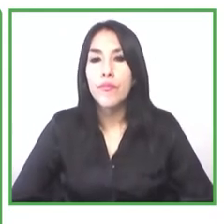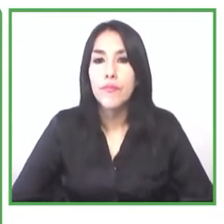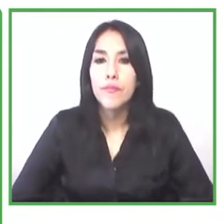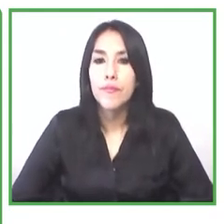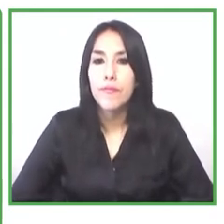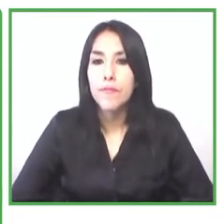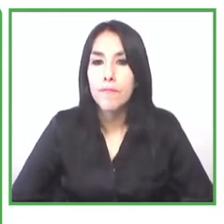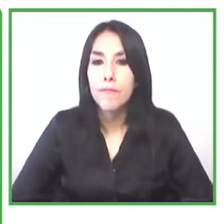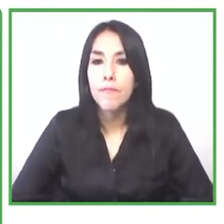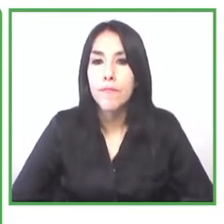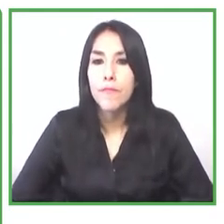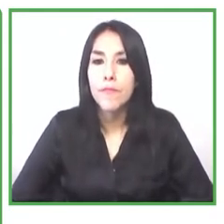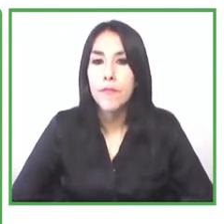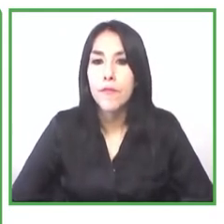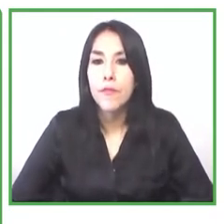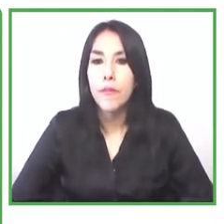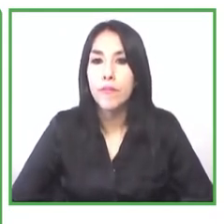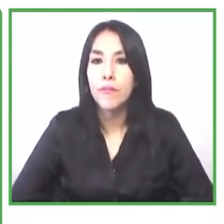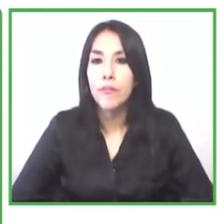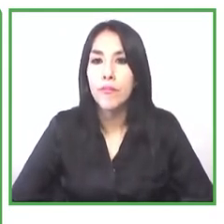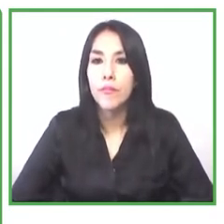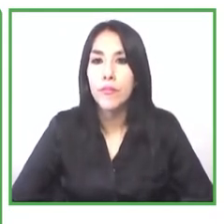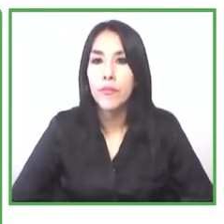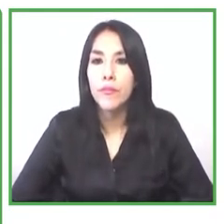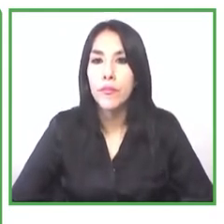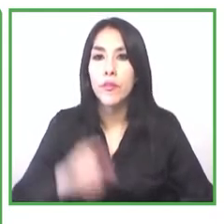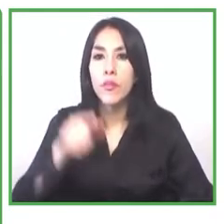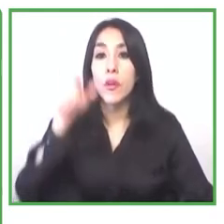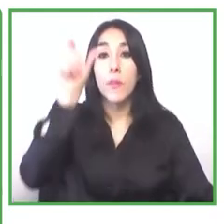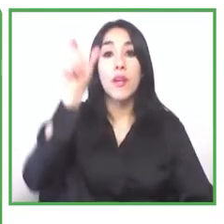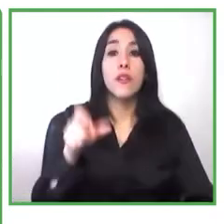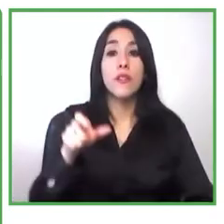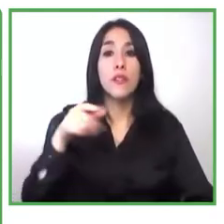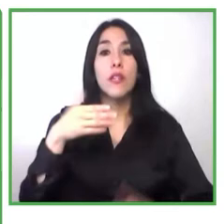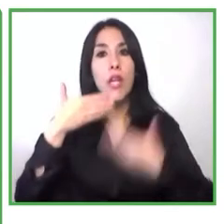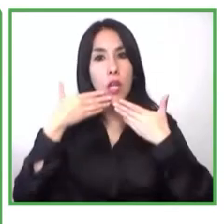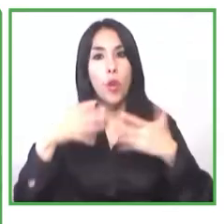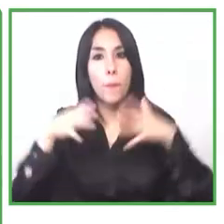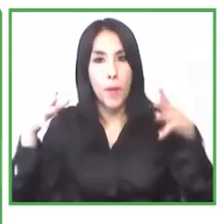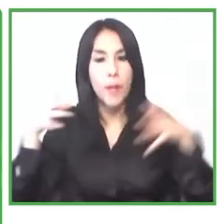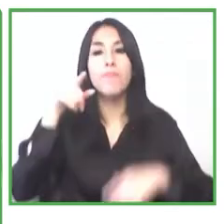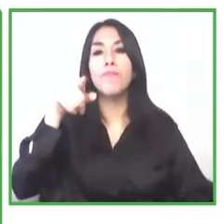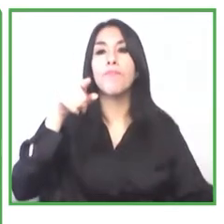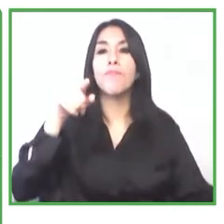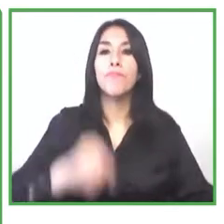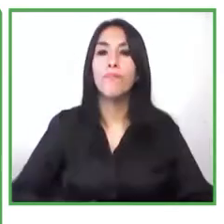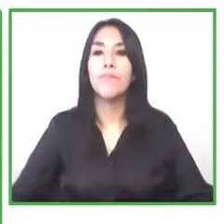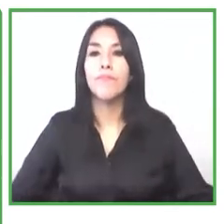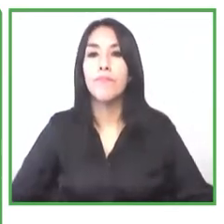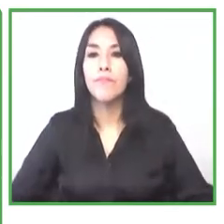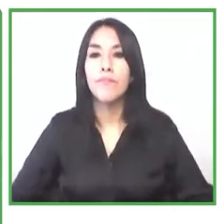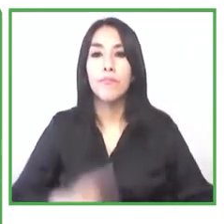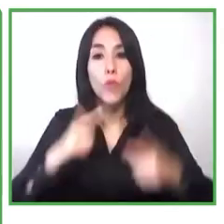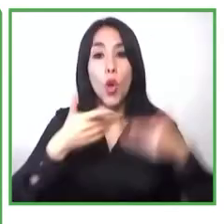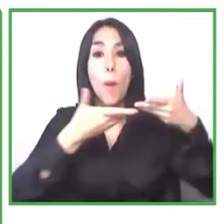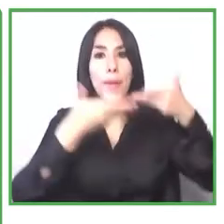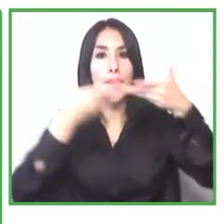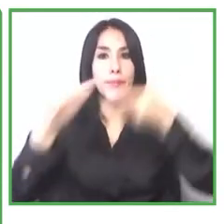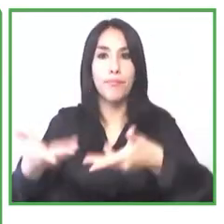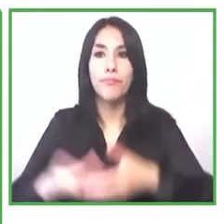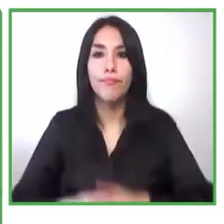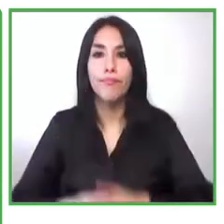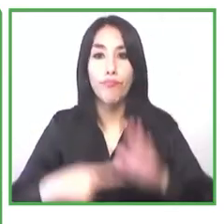Germán, muchas gracias por la presentación y de una vez aprovecho para darle también las gracias a CIVO Project por la